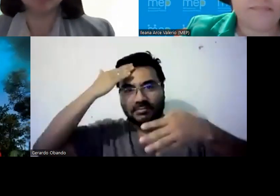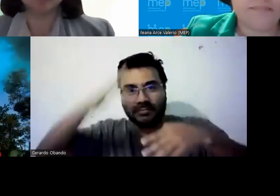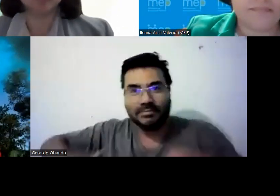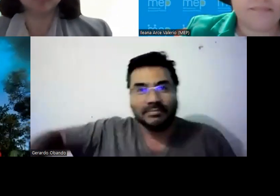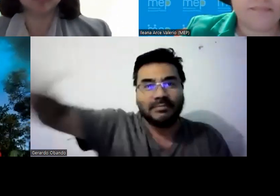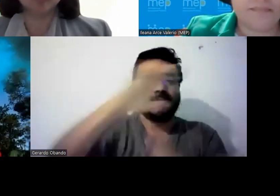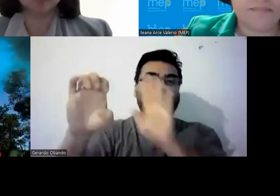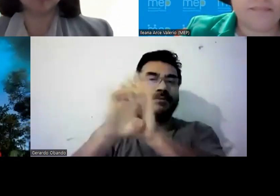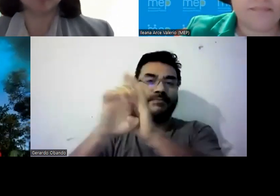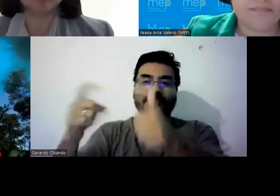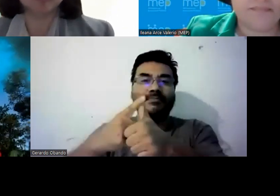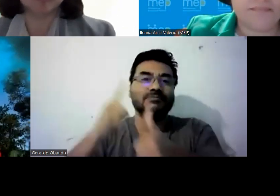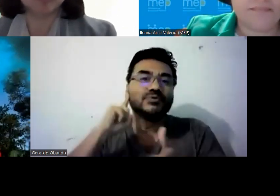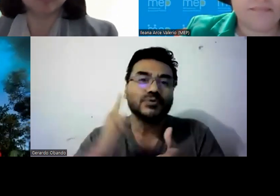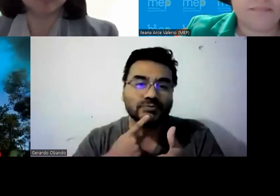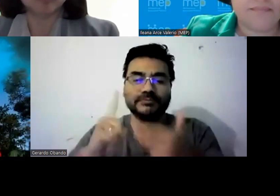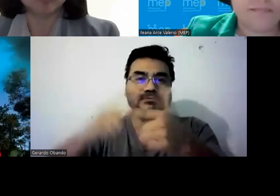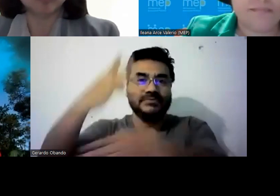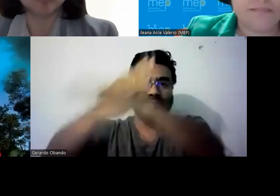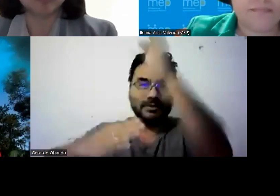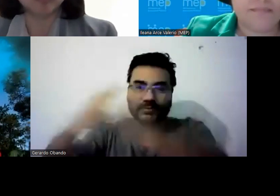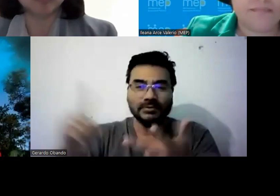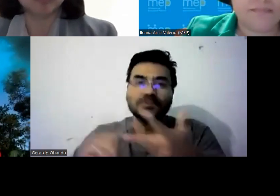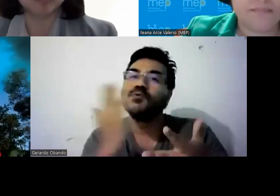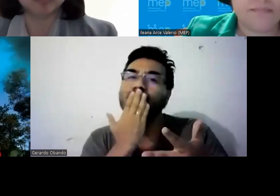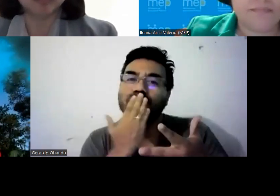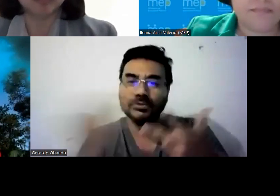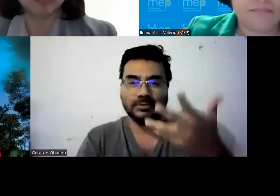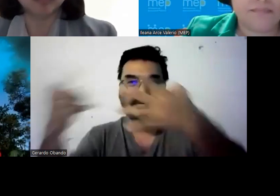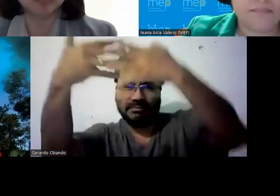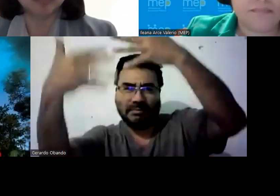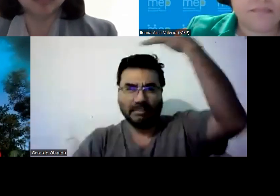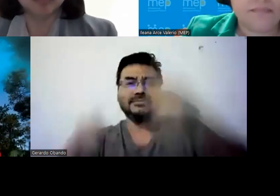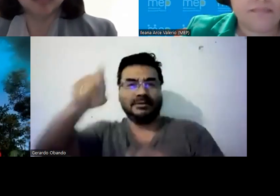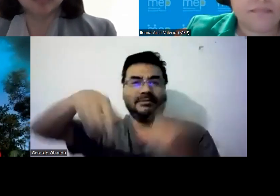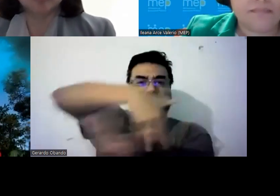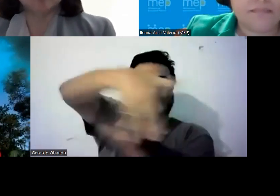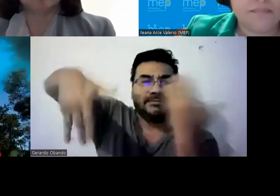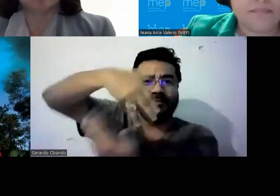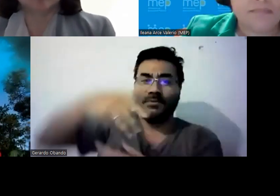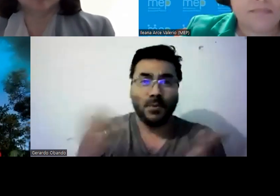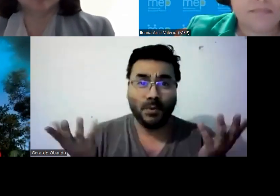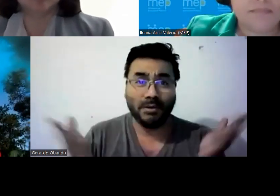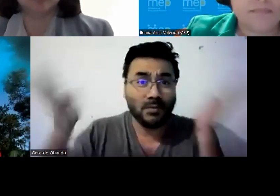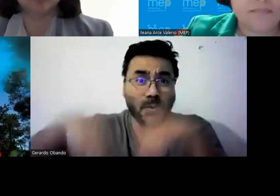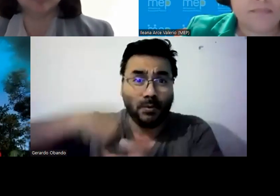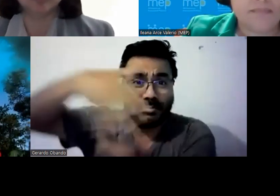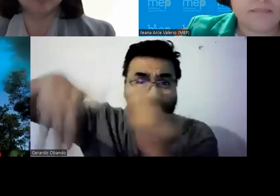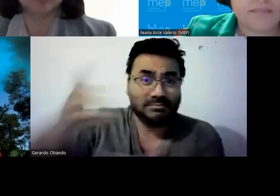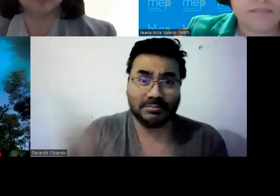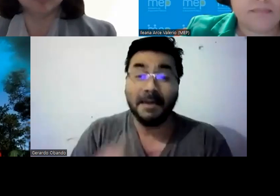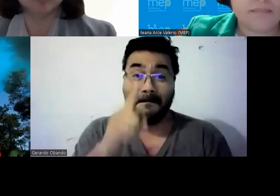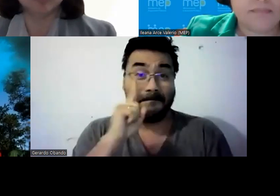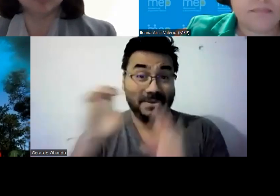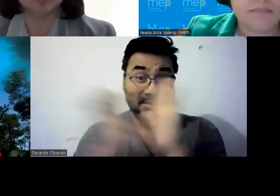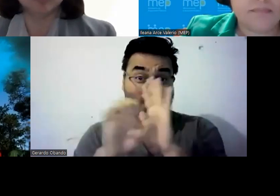al hombre creo que es algo cultural sin embargo o por ejemplo nosotros las personas sordas personas con discapacidad aborígenes y